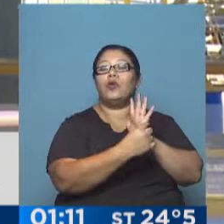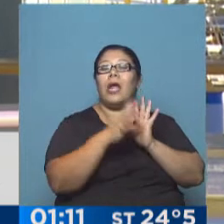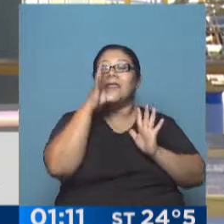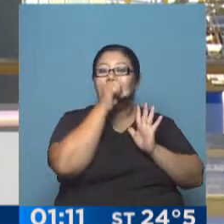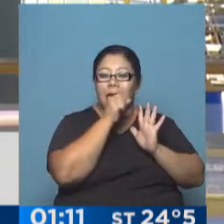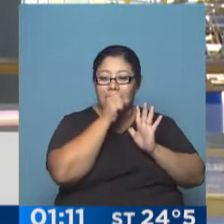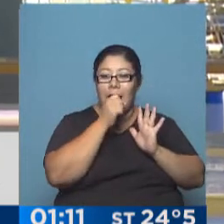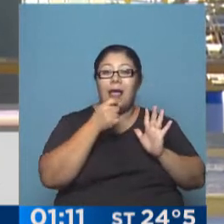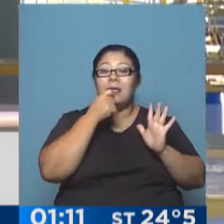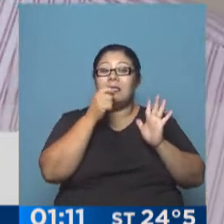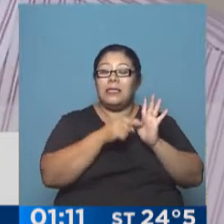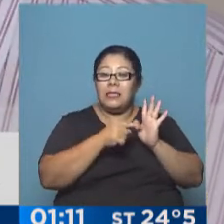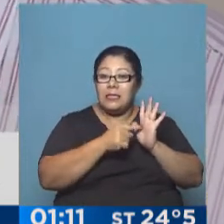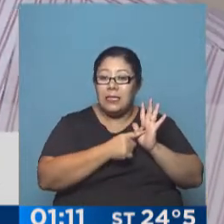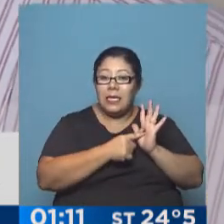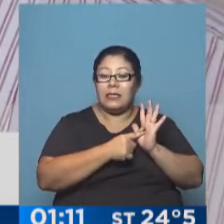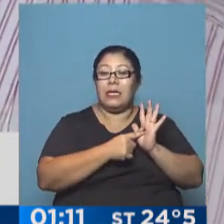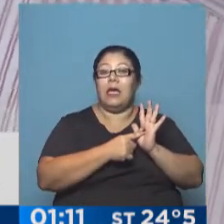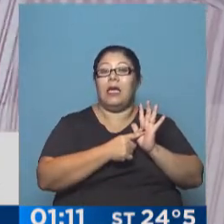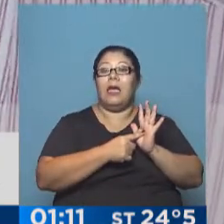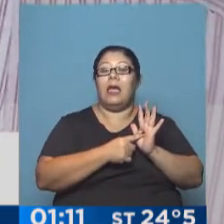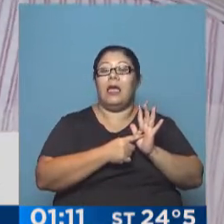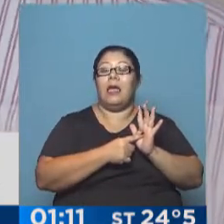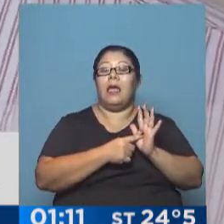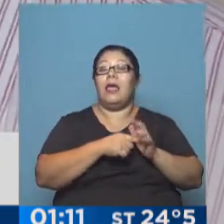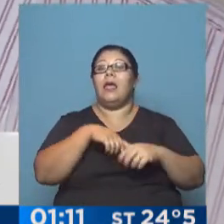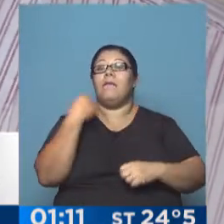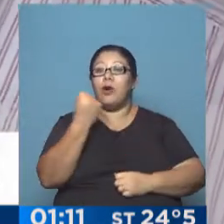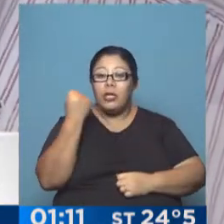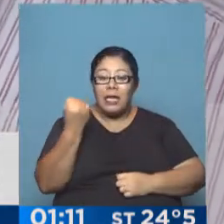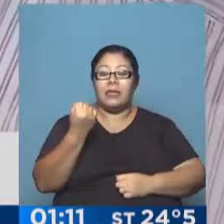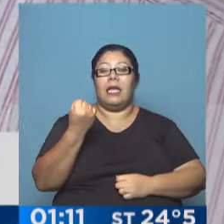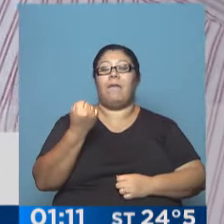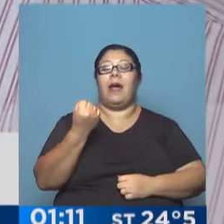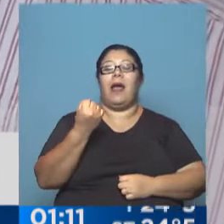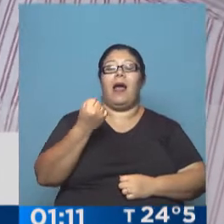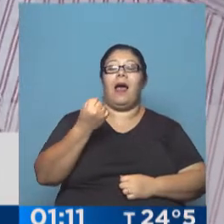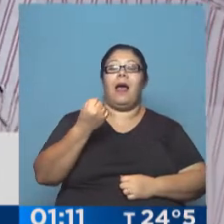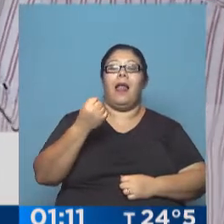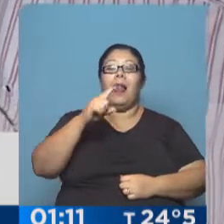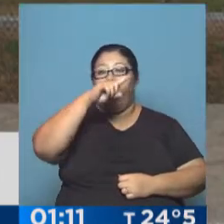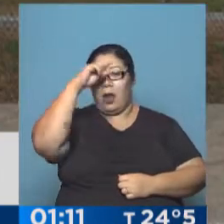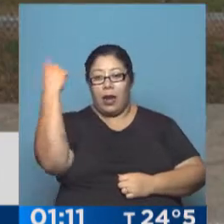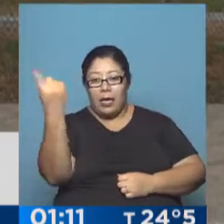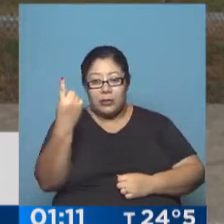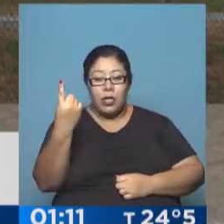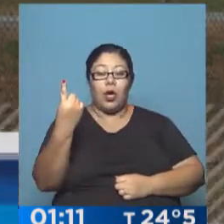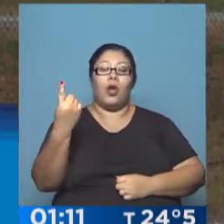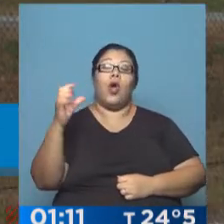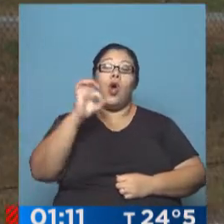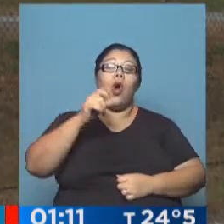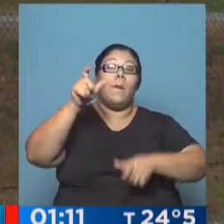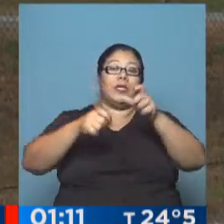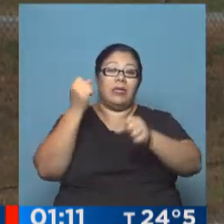fueran ventajosas para el interés de la Nación, para los trabajadores de YPF, para la población en general, no tendrían por qué estar